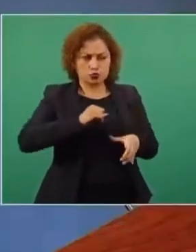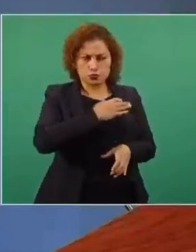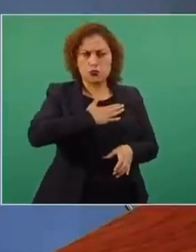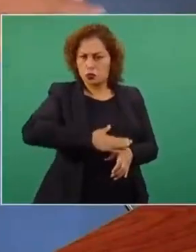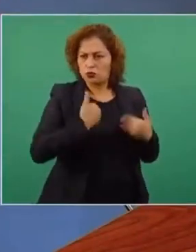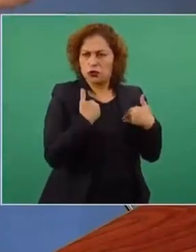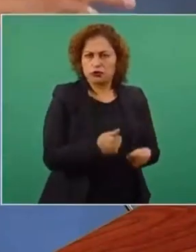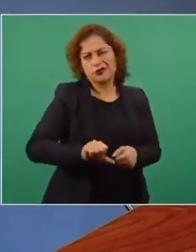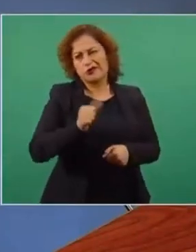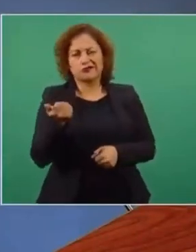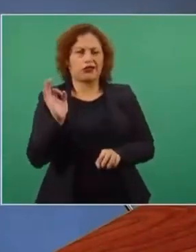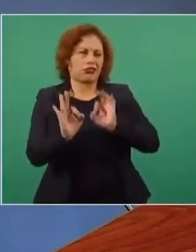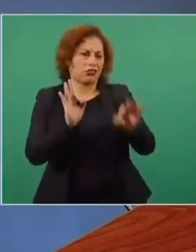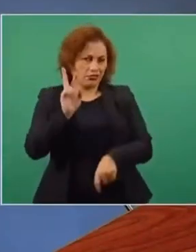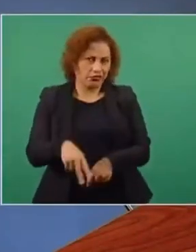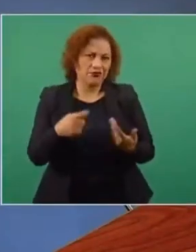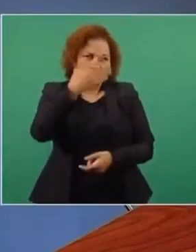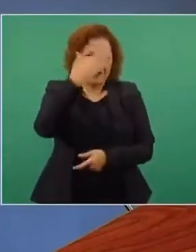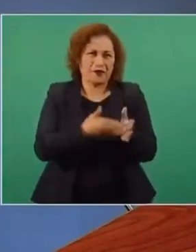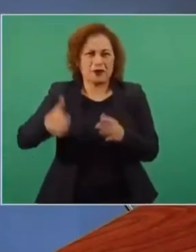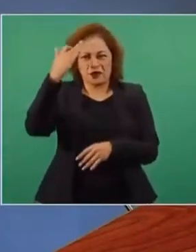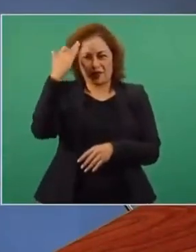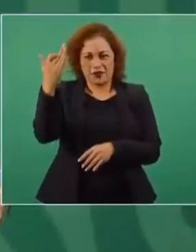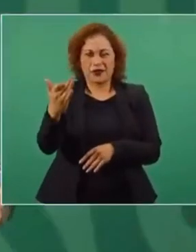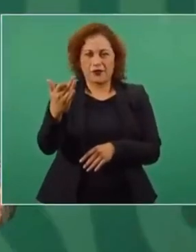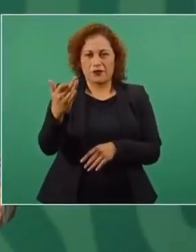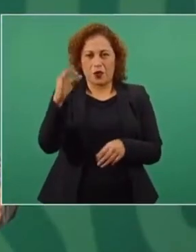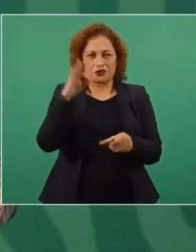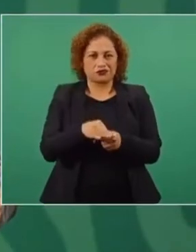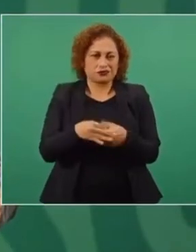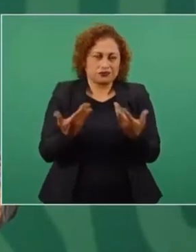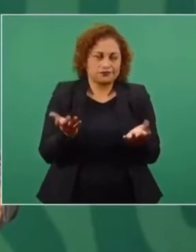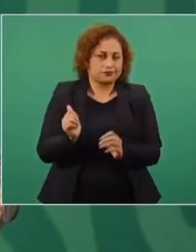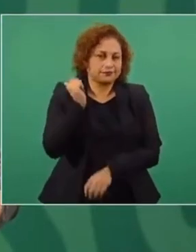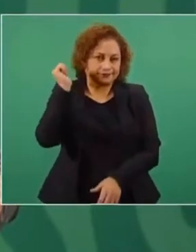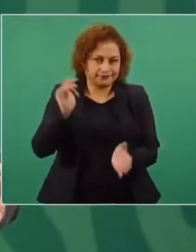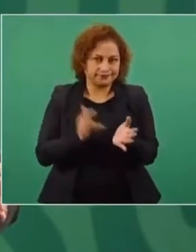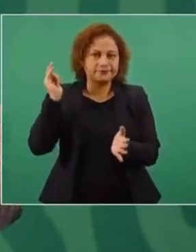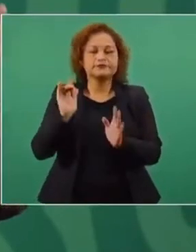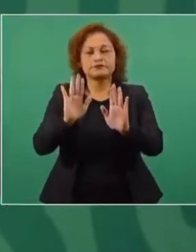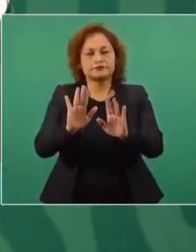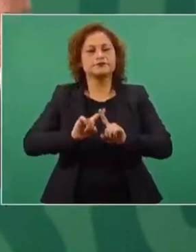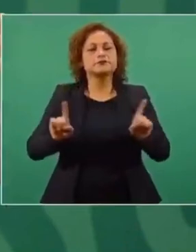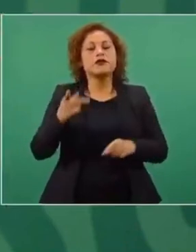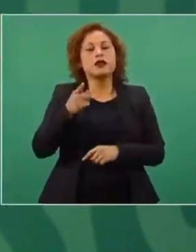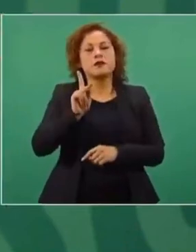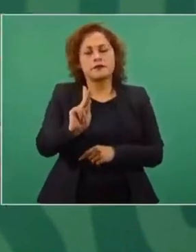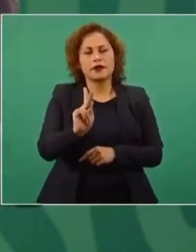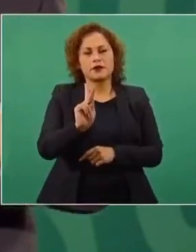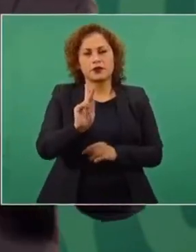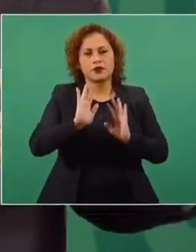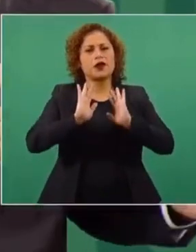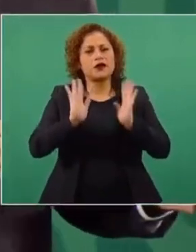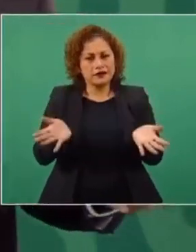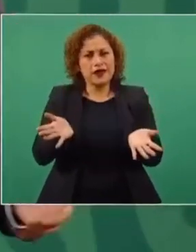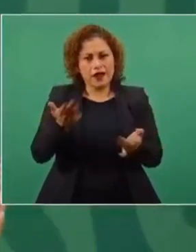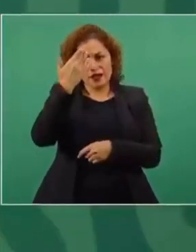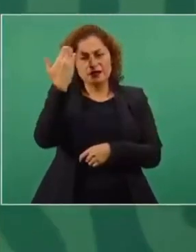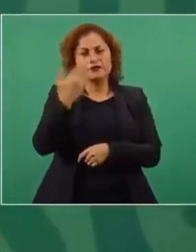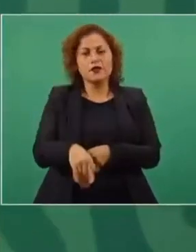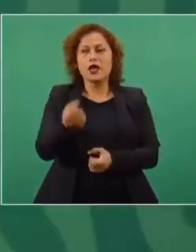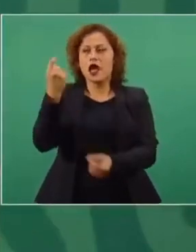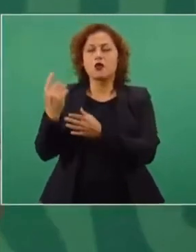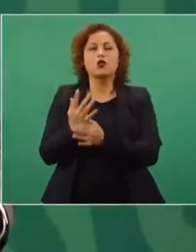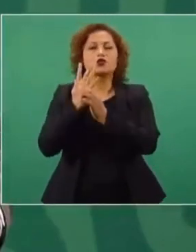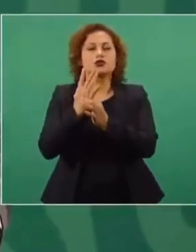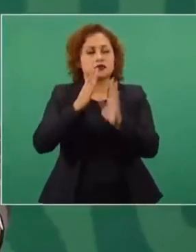porque estamos en temporada de elecciones. Entonces, se ha dicho de que sólo se vacuna